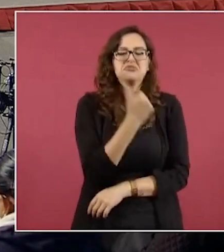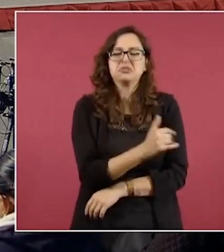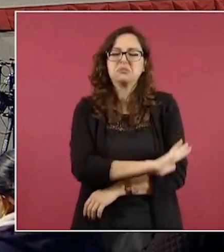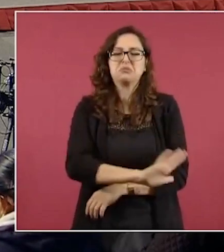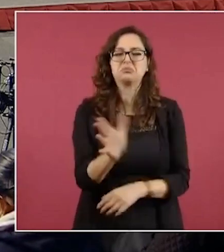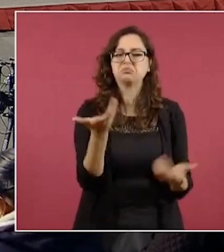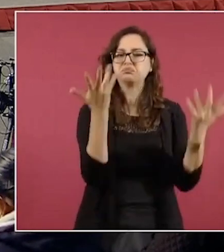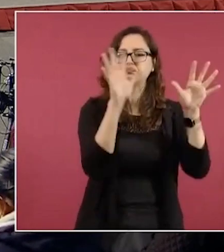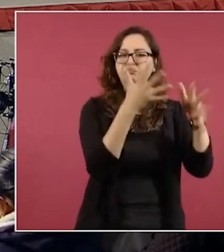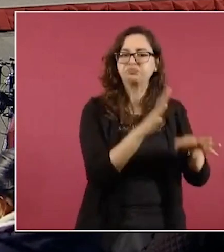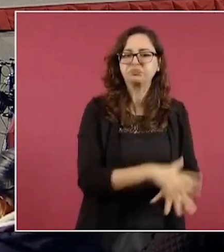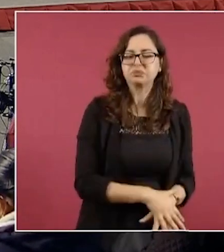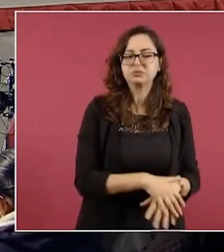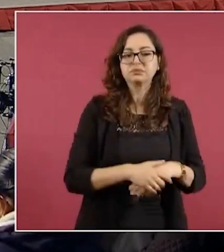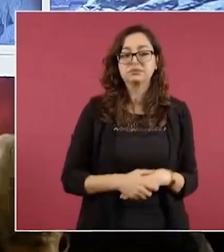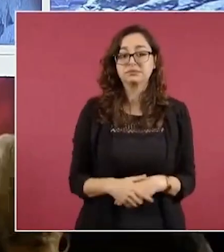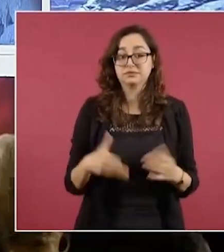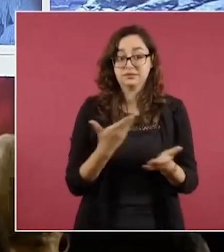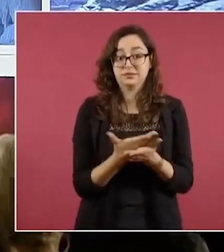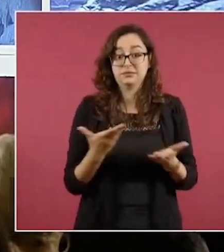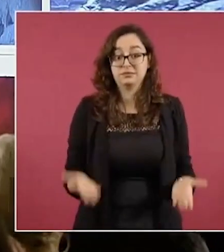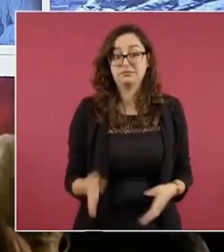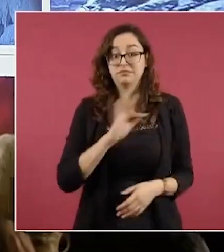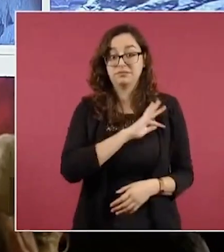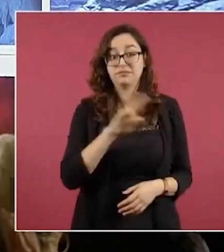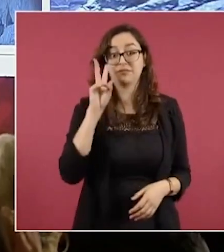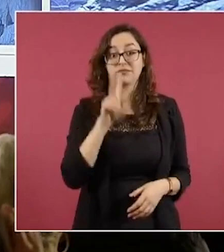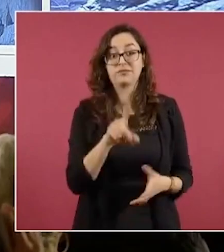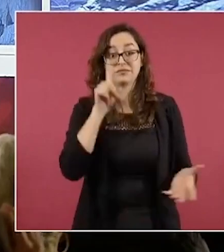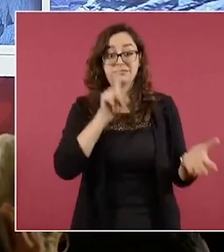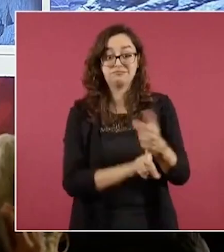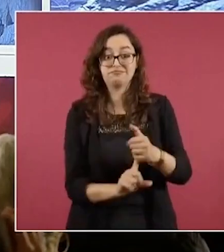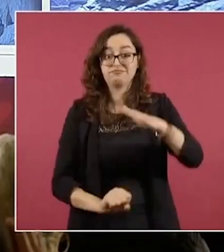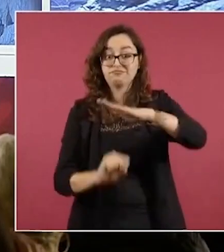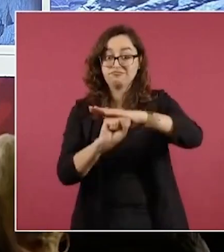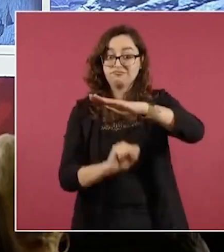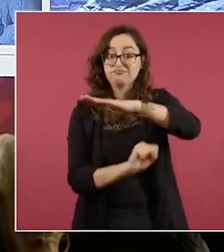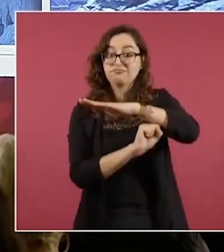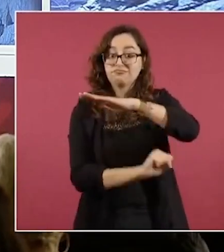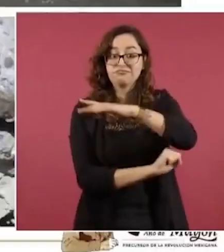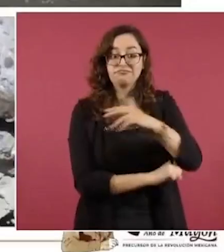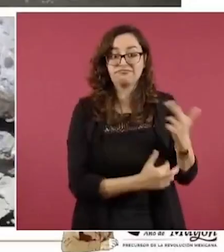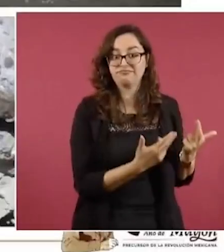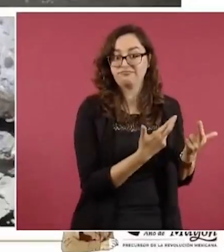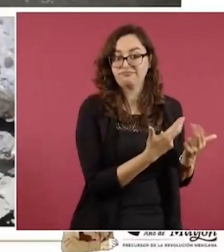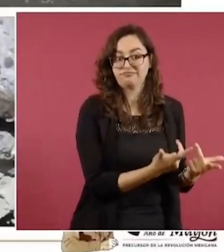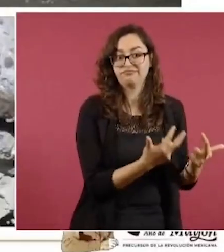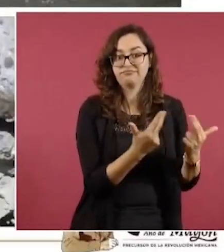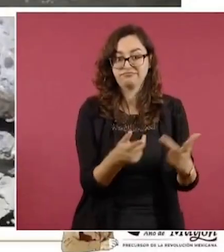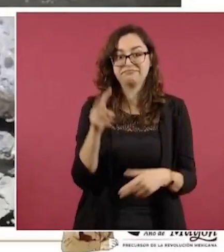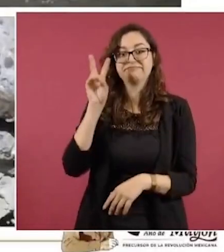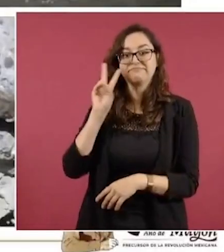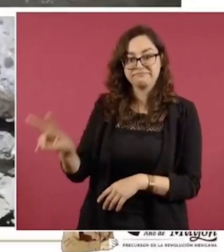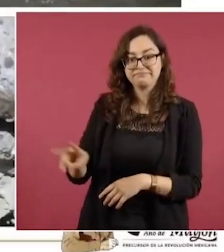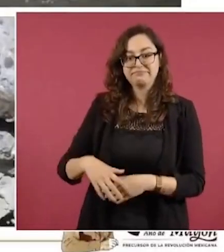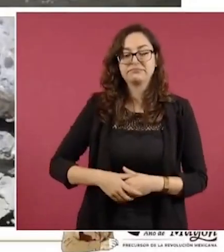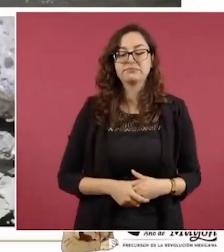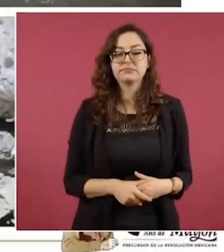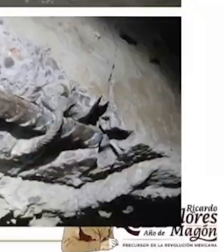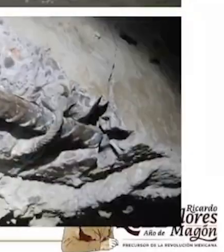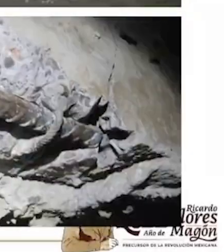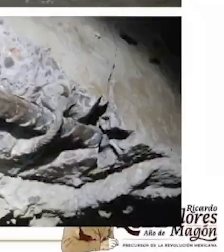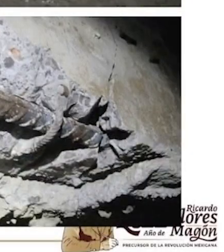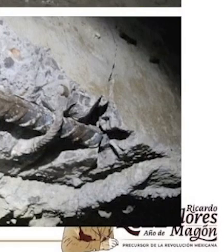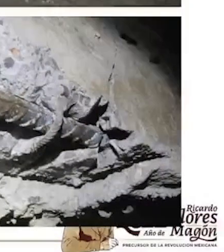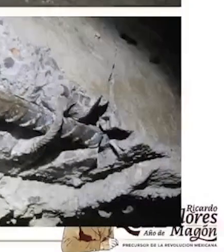fotografías de las contratraves que están por debajo del edificio. En algunos casos pues tiene grietas muy importantes, como ustedes